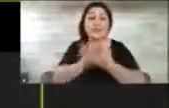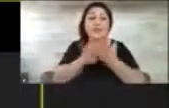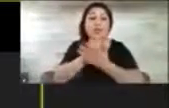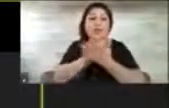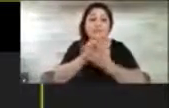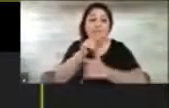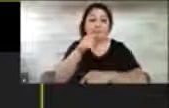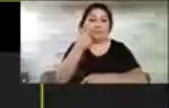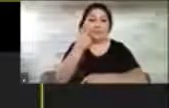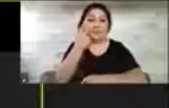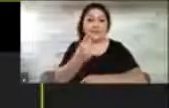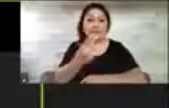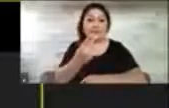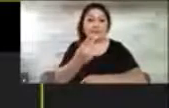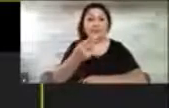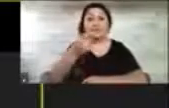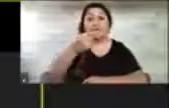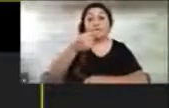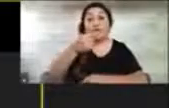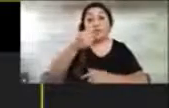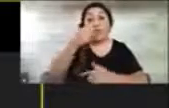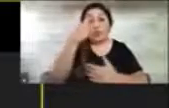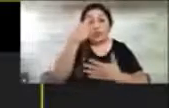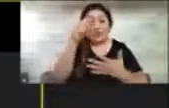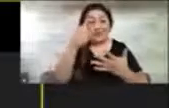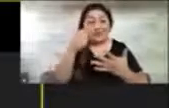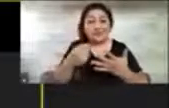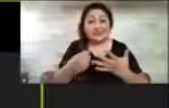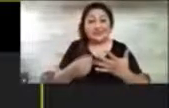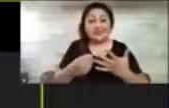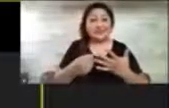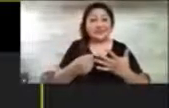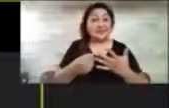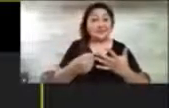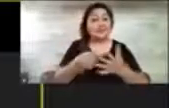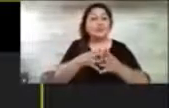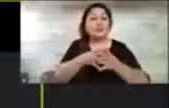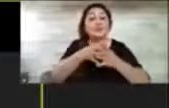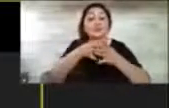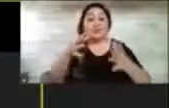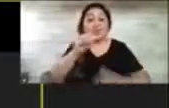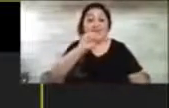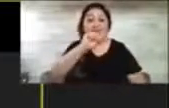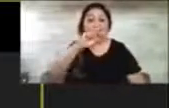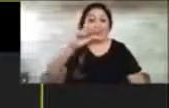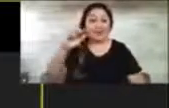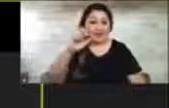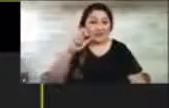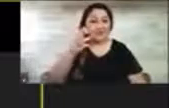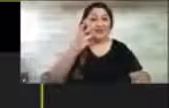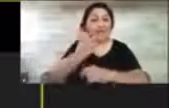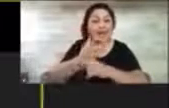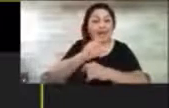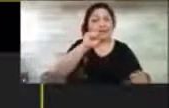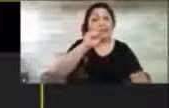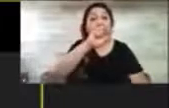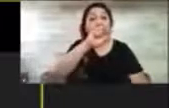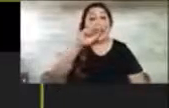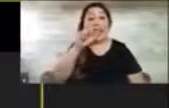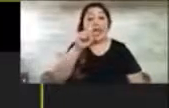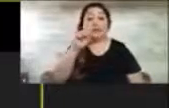¿ya? Hemos revisado, miren, decenas de estas aplicaciones que hay en el mercado, que hay en App Store o en